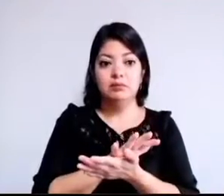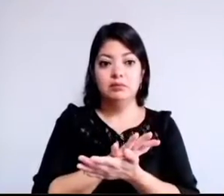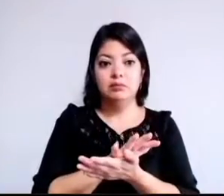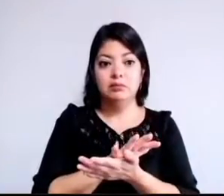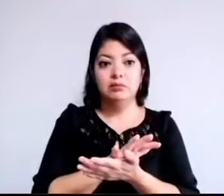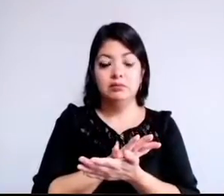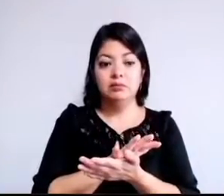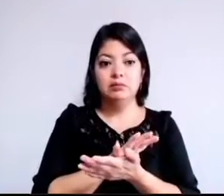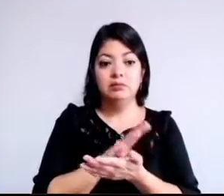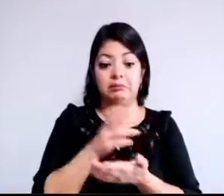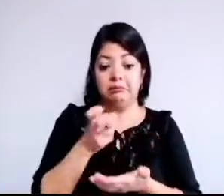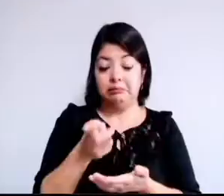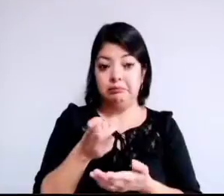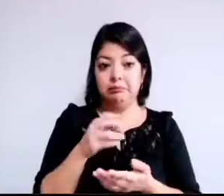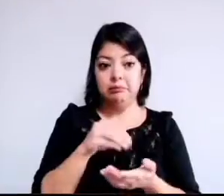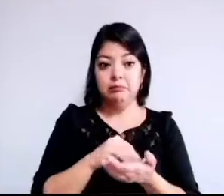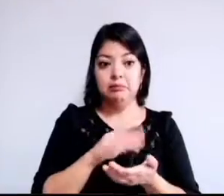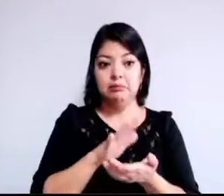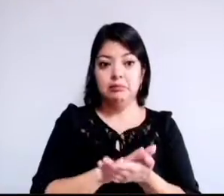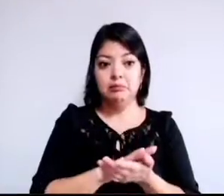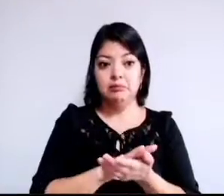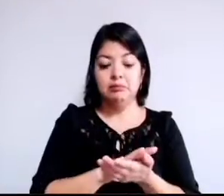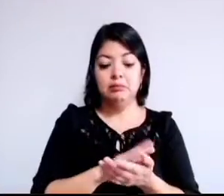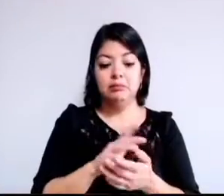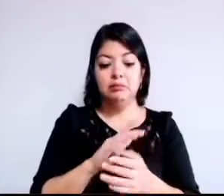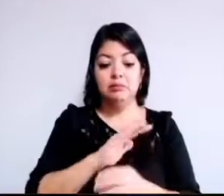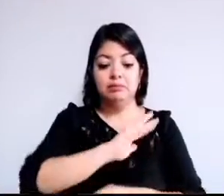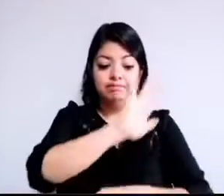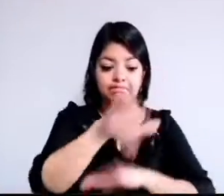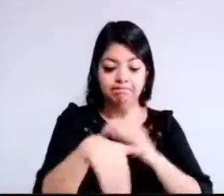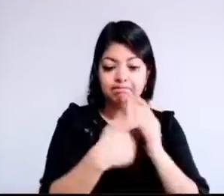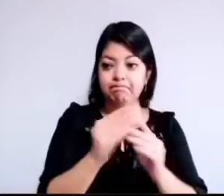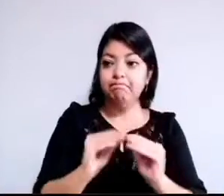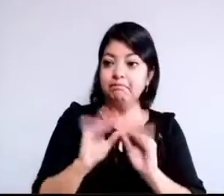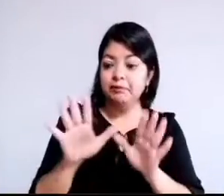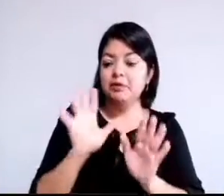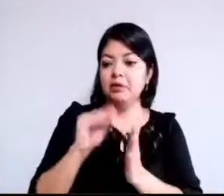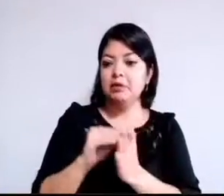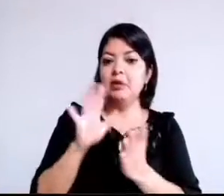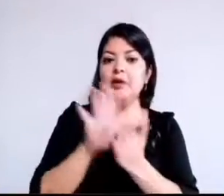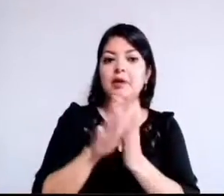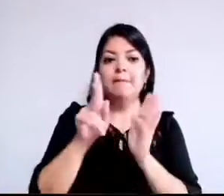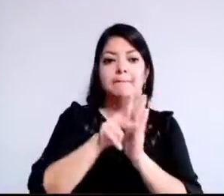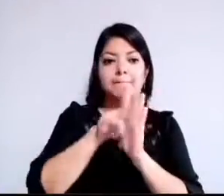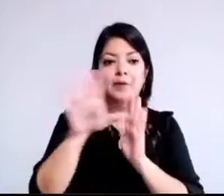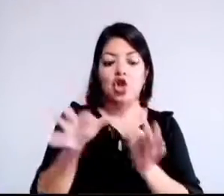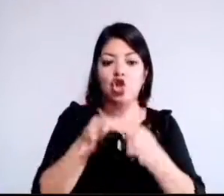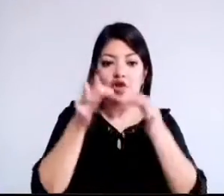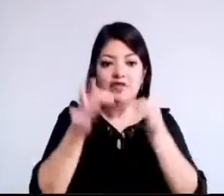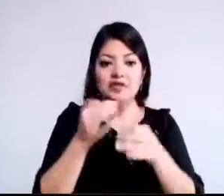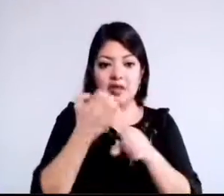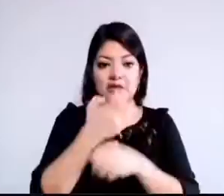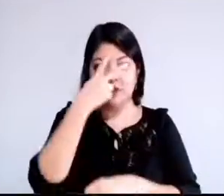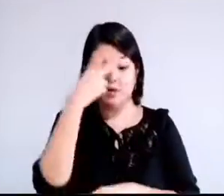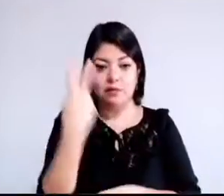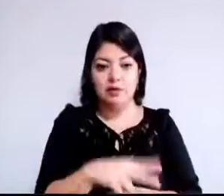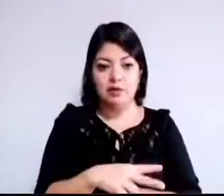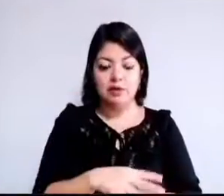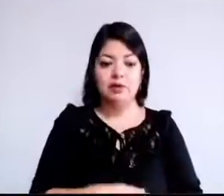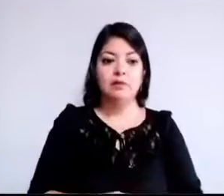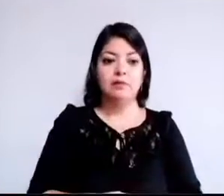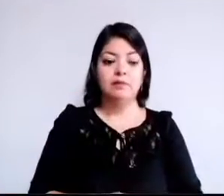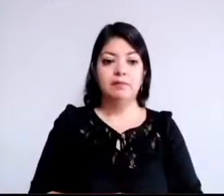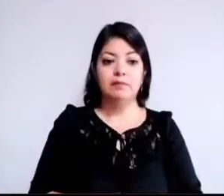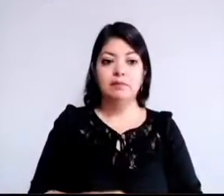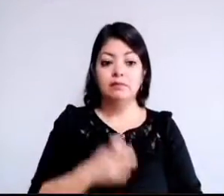entrará en vigor al siguiente día de su publicación en el periódico oficial del Estado de México. Dado en el